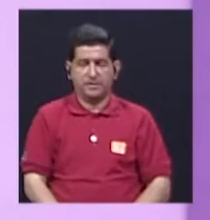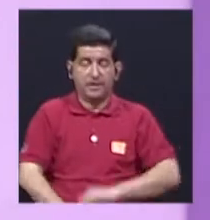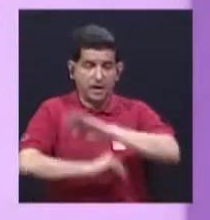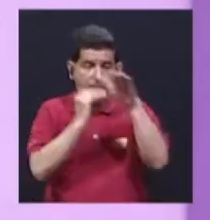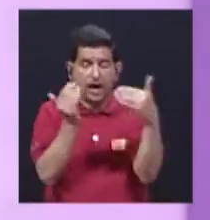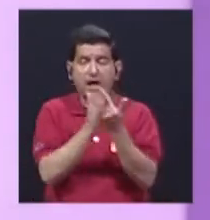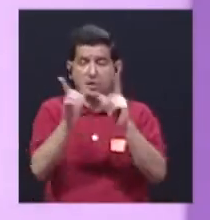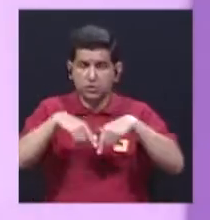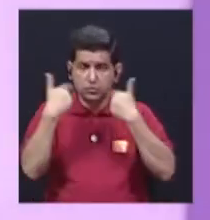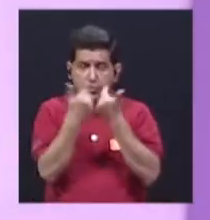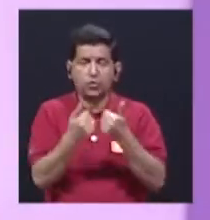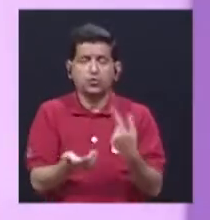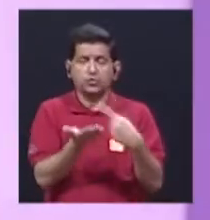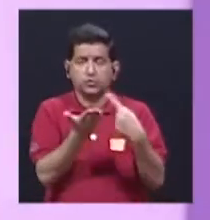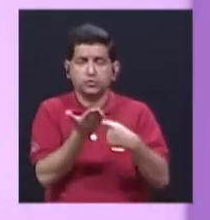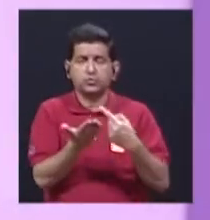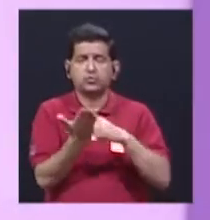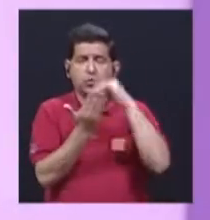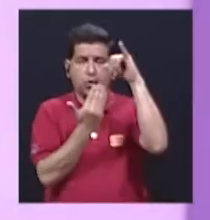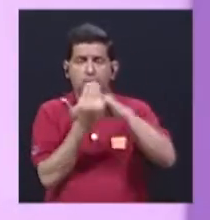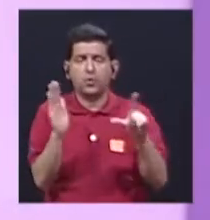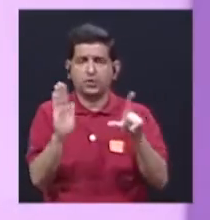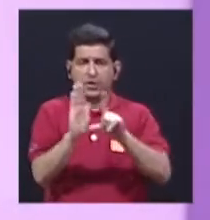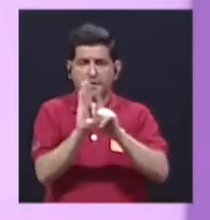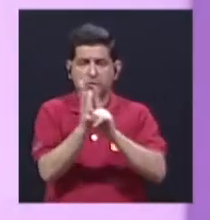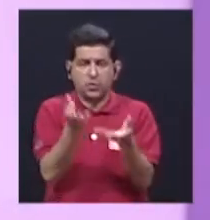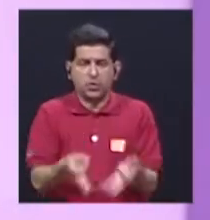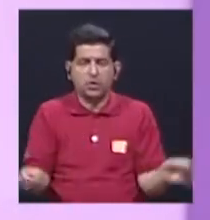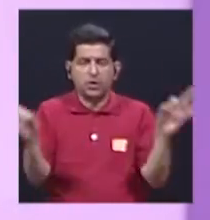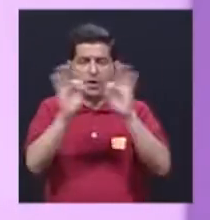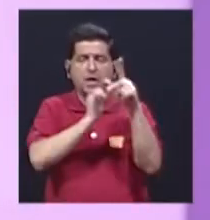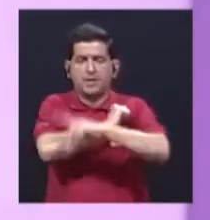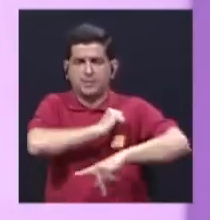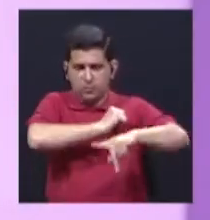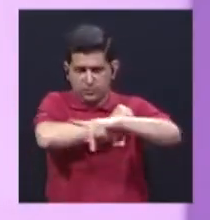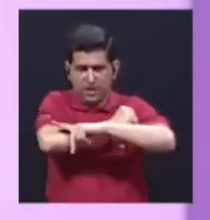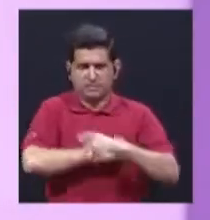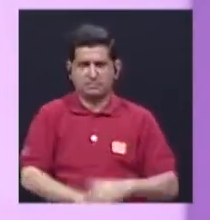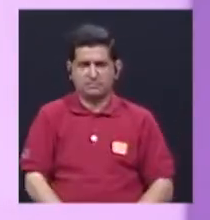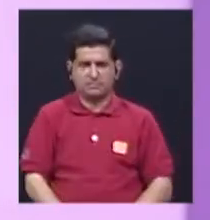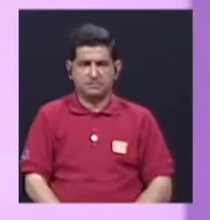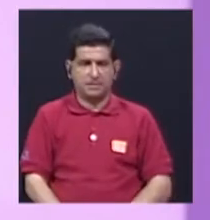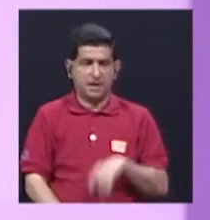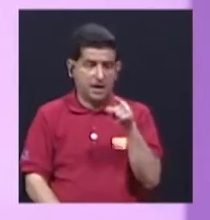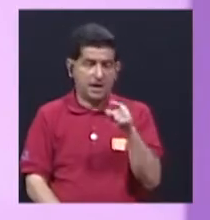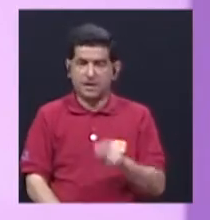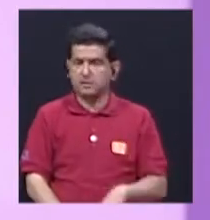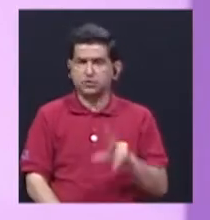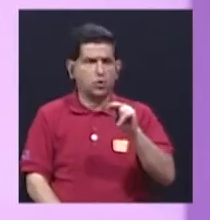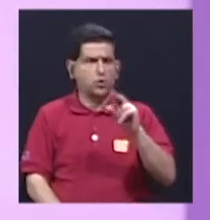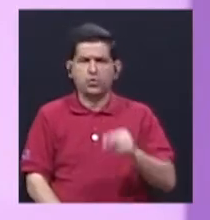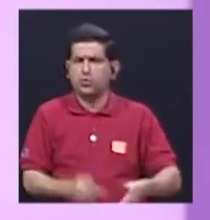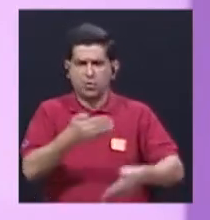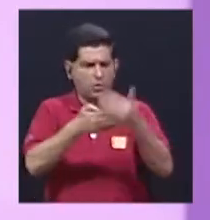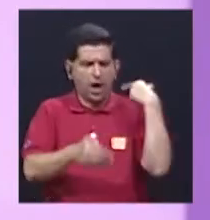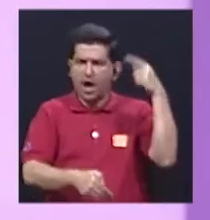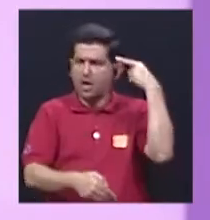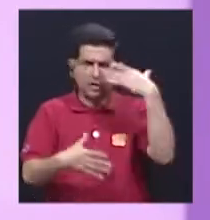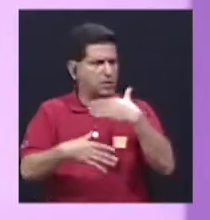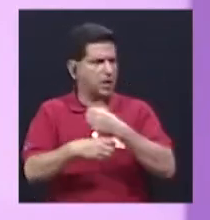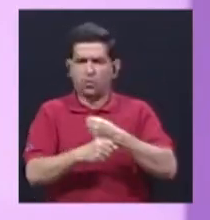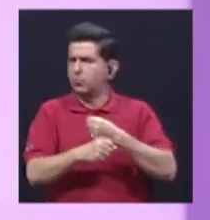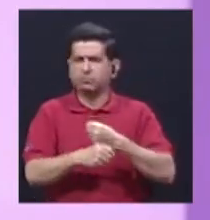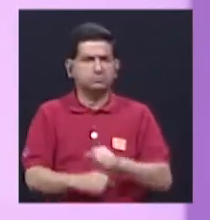sectores para discutir un proyecto de ley tan fundamental para este país. Eso no ha sido la tónica de los anteriores gobiernos